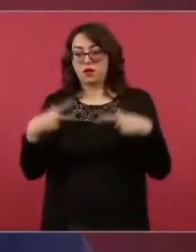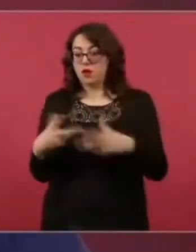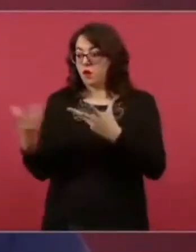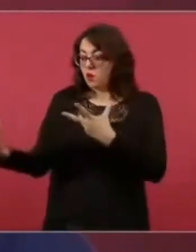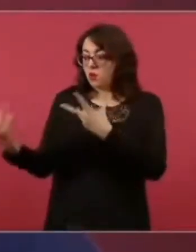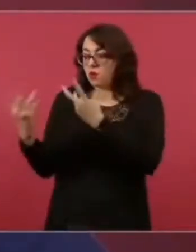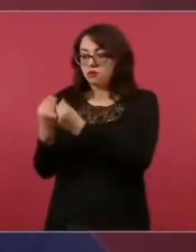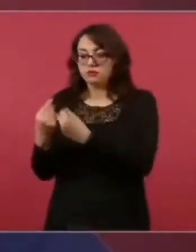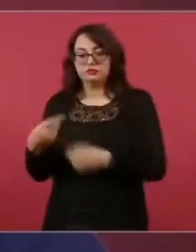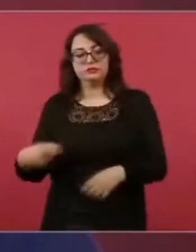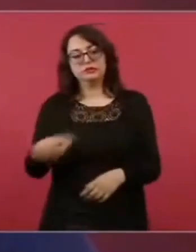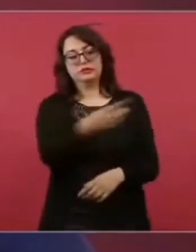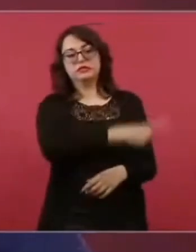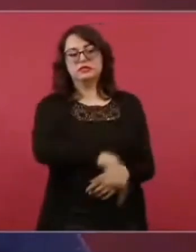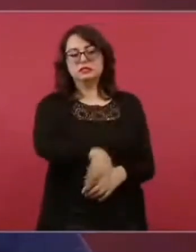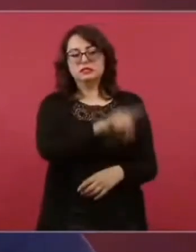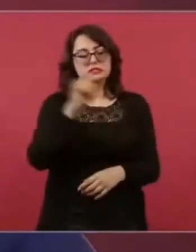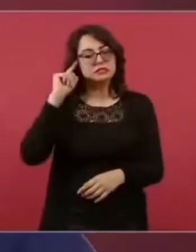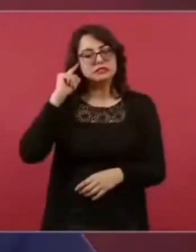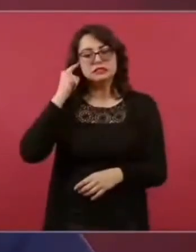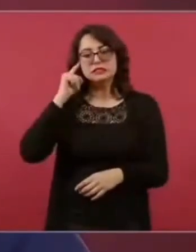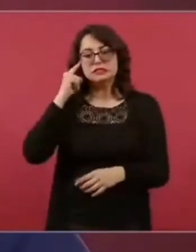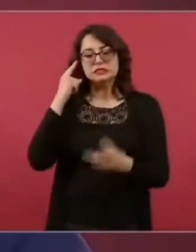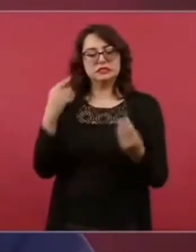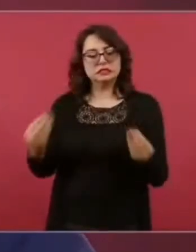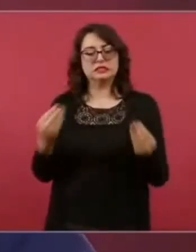las campañas